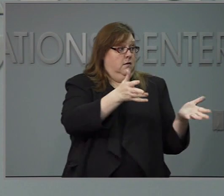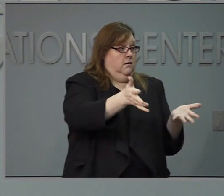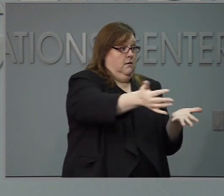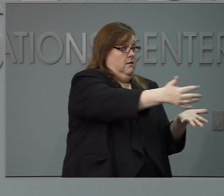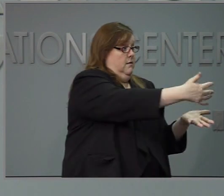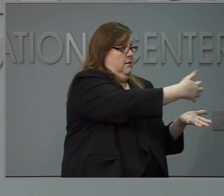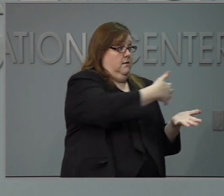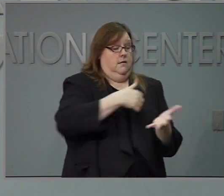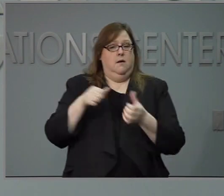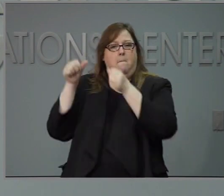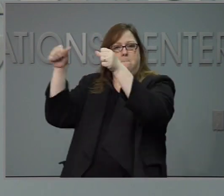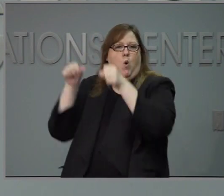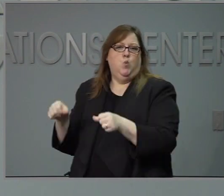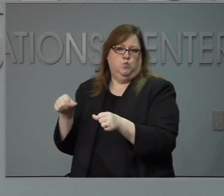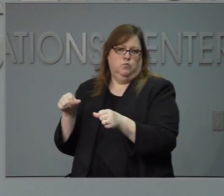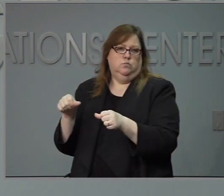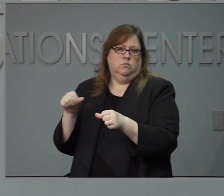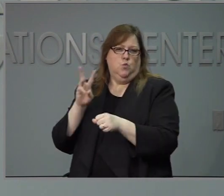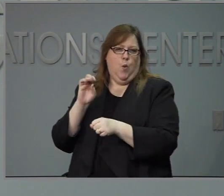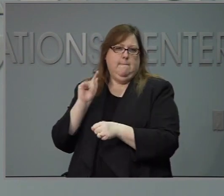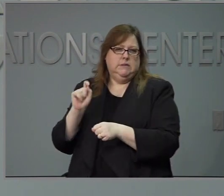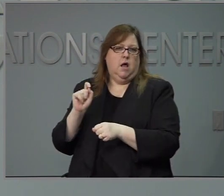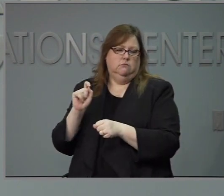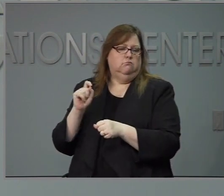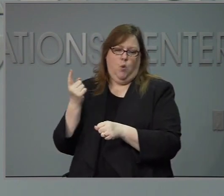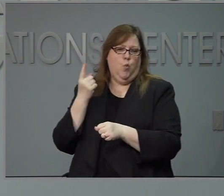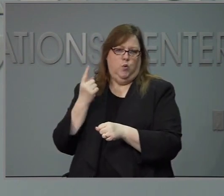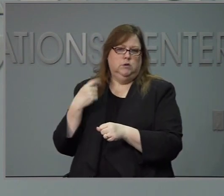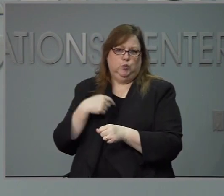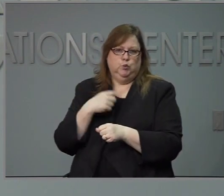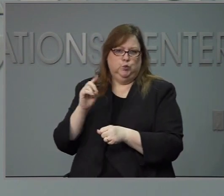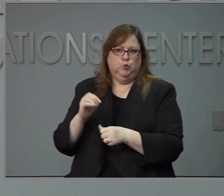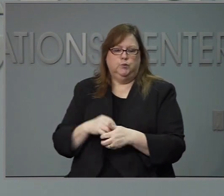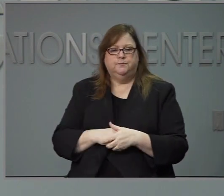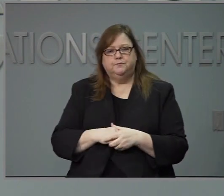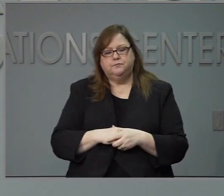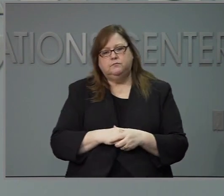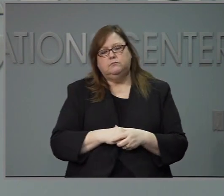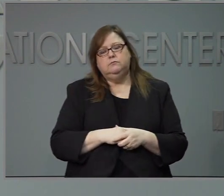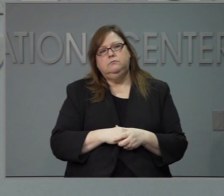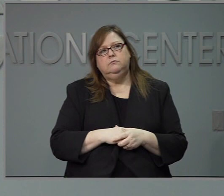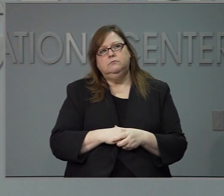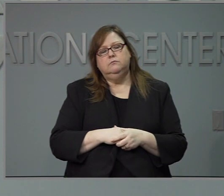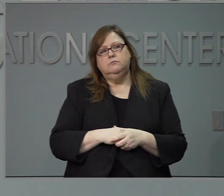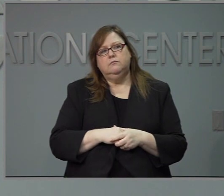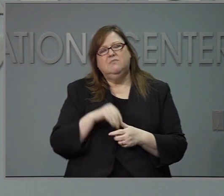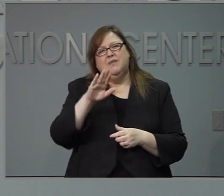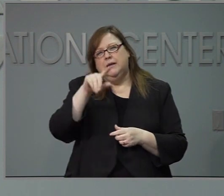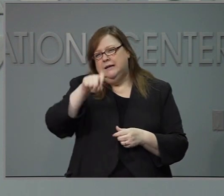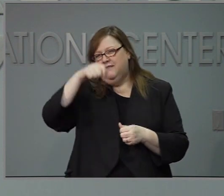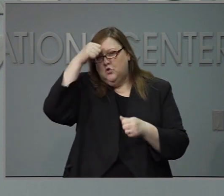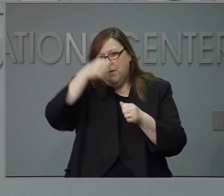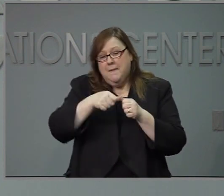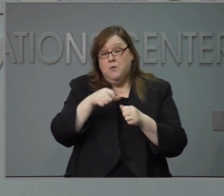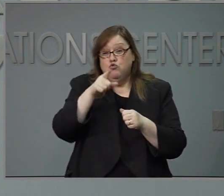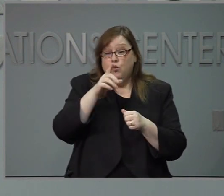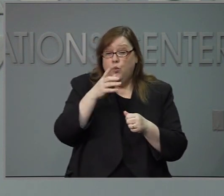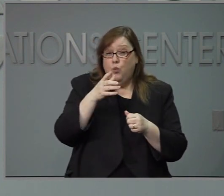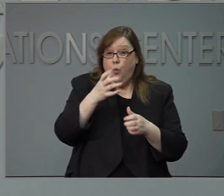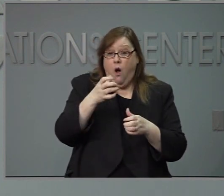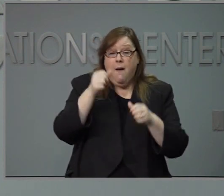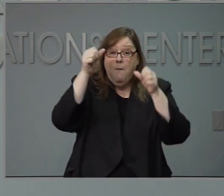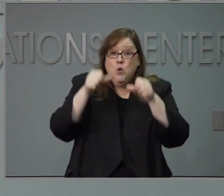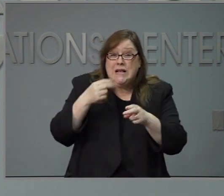en el portal y la transparencia es bien importante, pero tenemos que recordar tenemos que equilibrar la transparencia y tener más